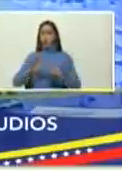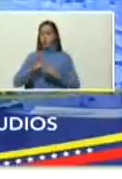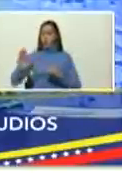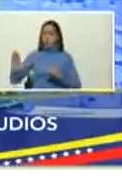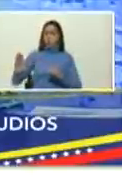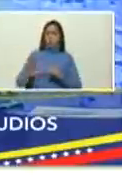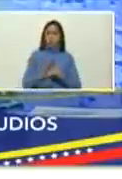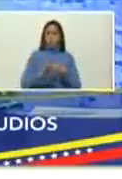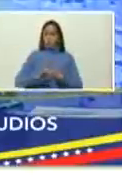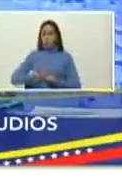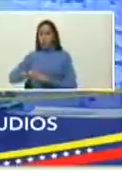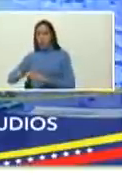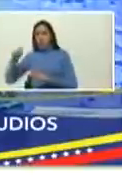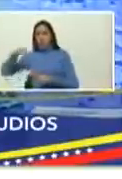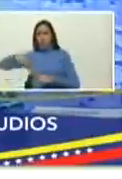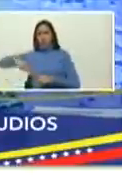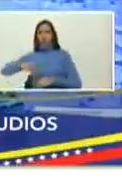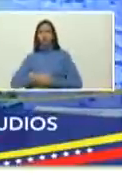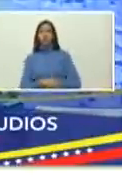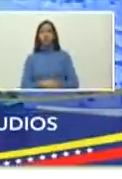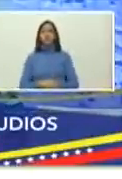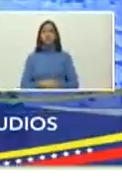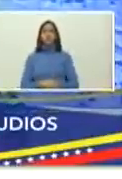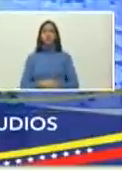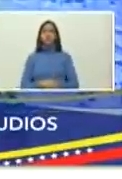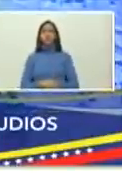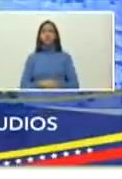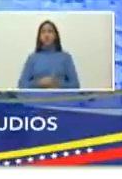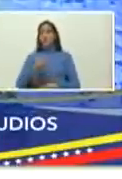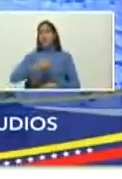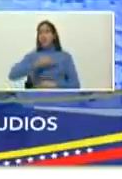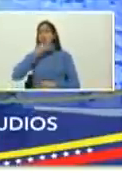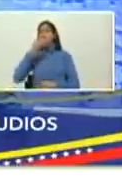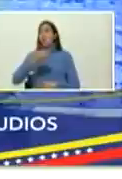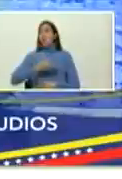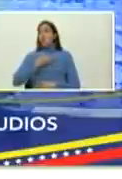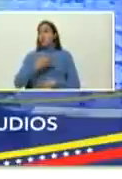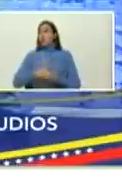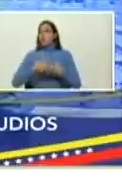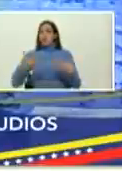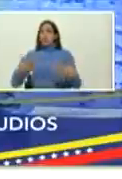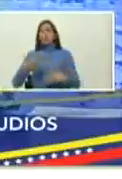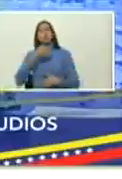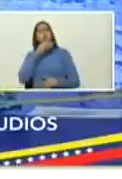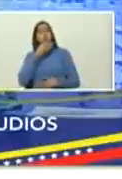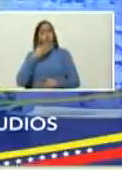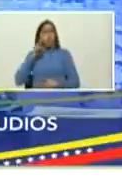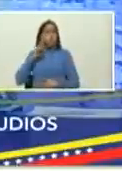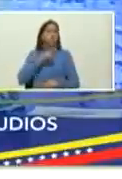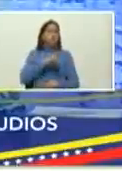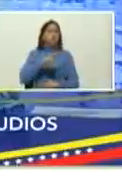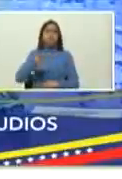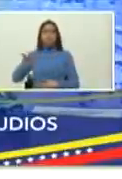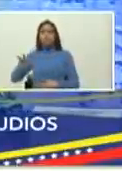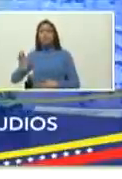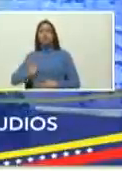Teresa Carreño, en esta tarde, en una tarde tan linda como esta,